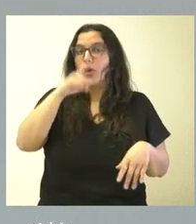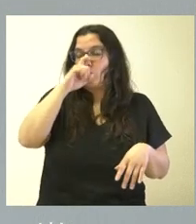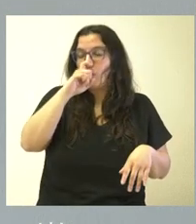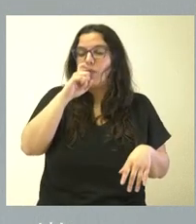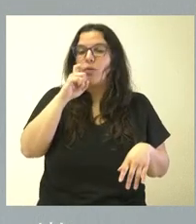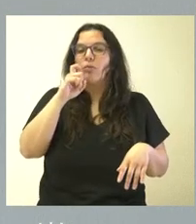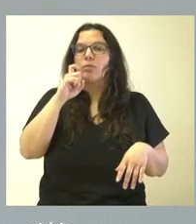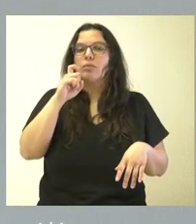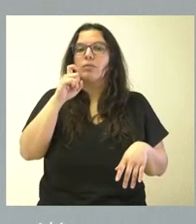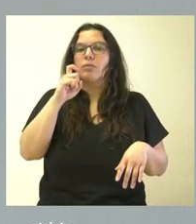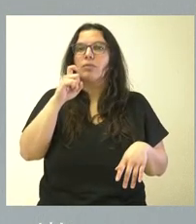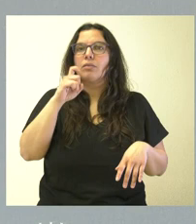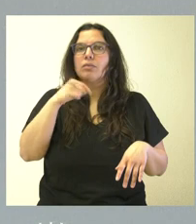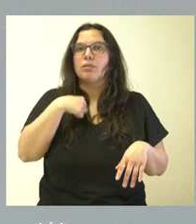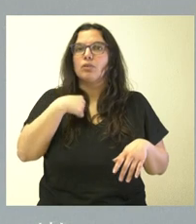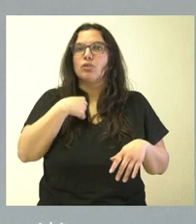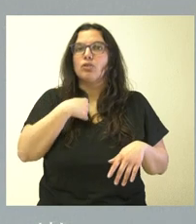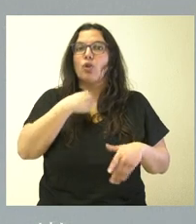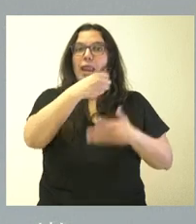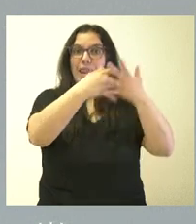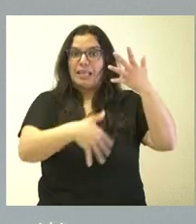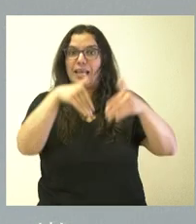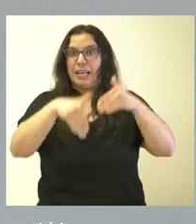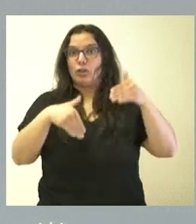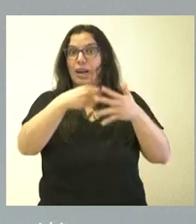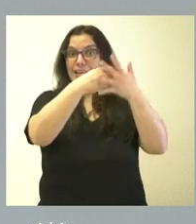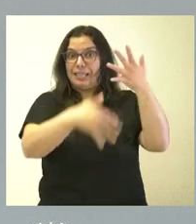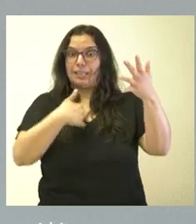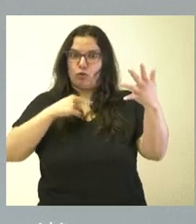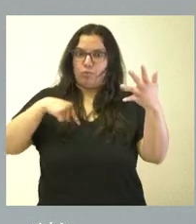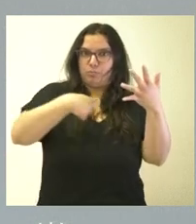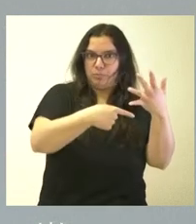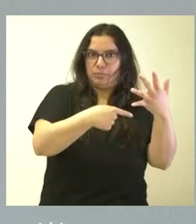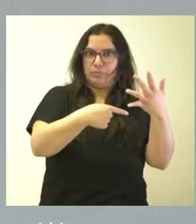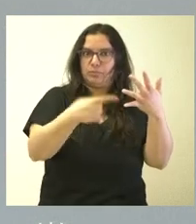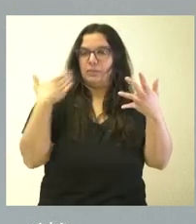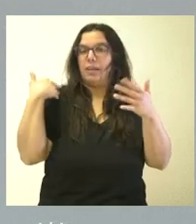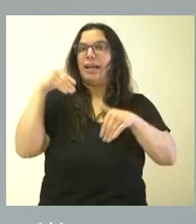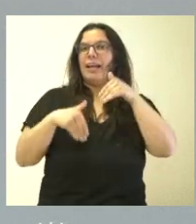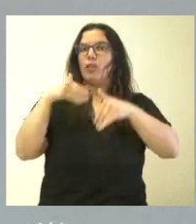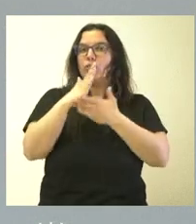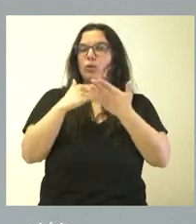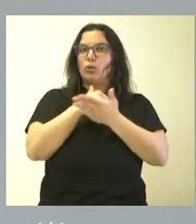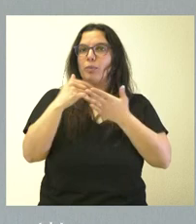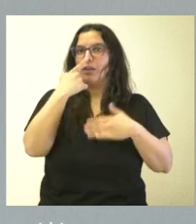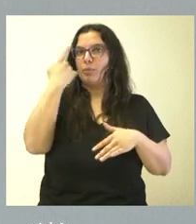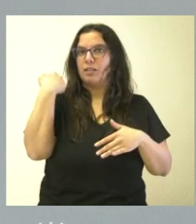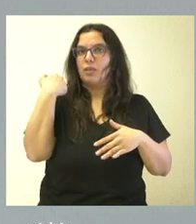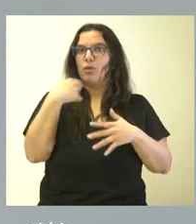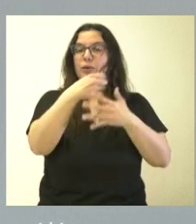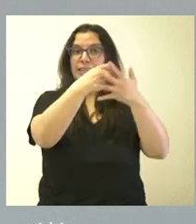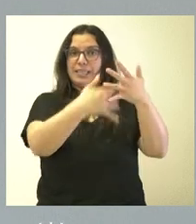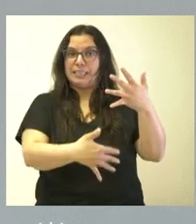en una lista electoral, pues esa lista electoral que concurrió a las elecciones autonómicas el año pasado, pues tampoco